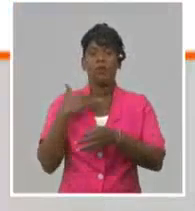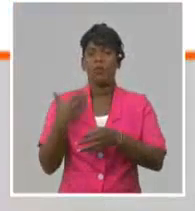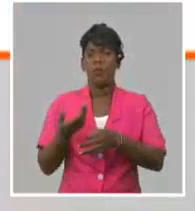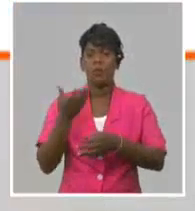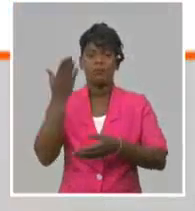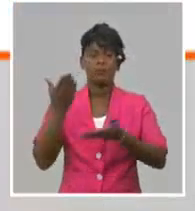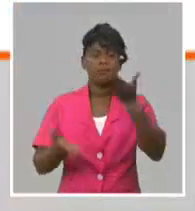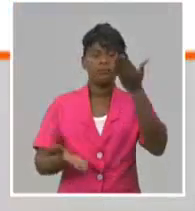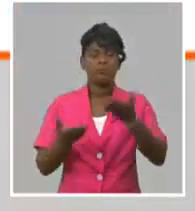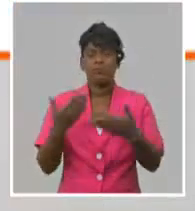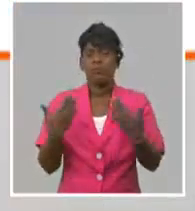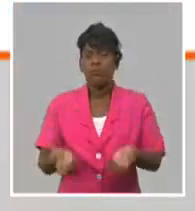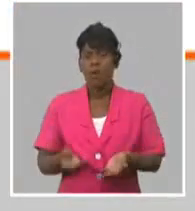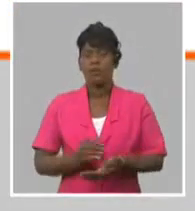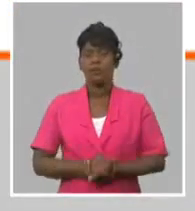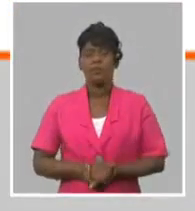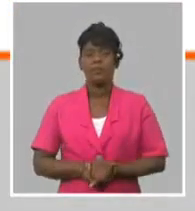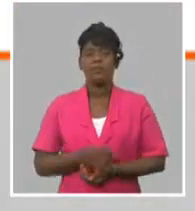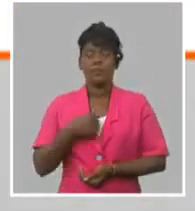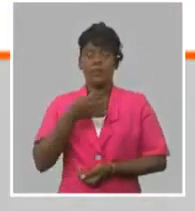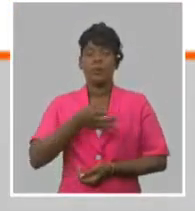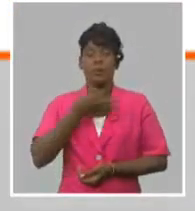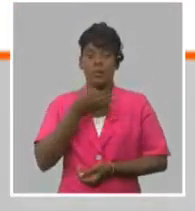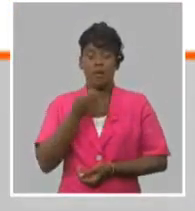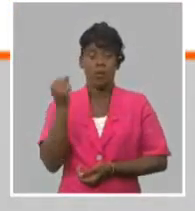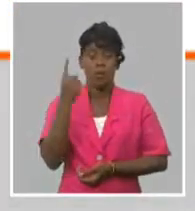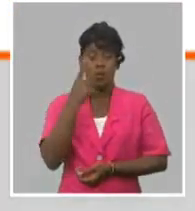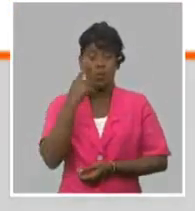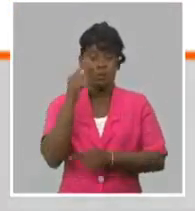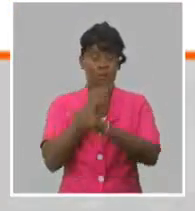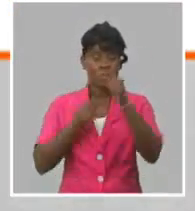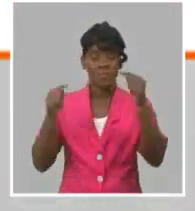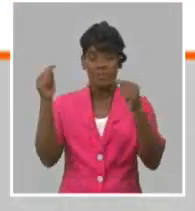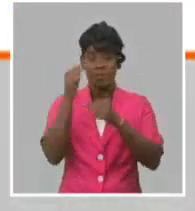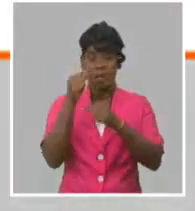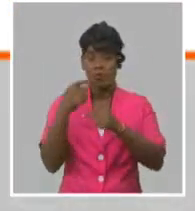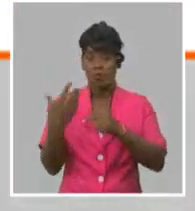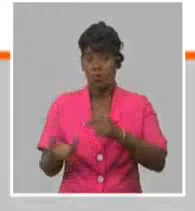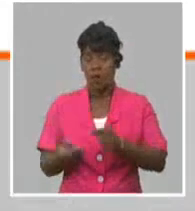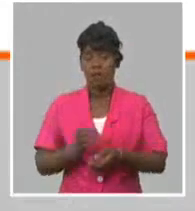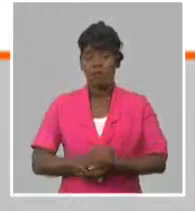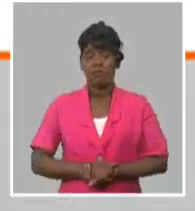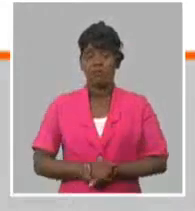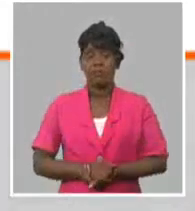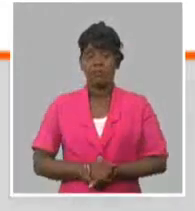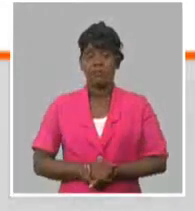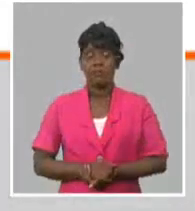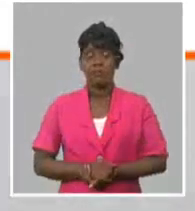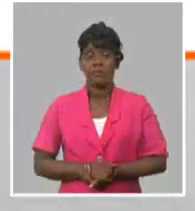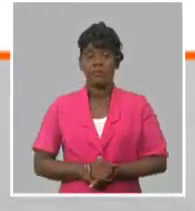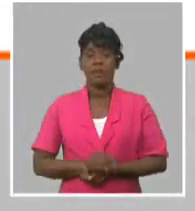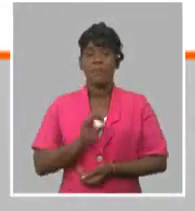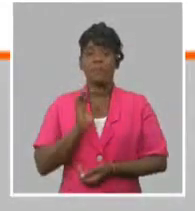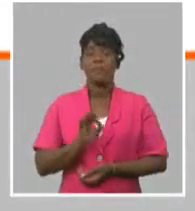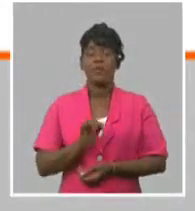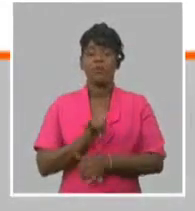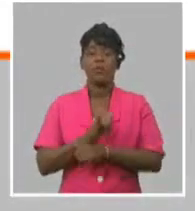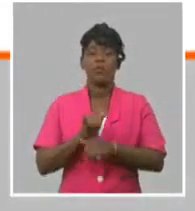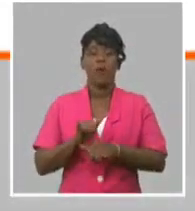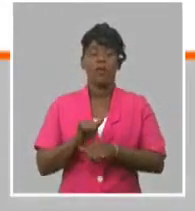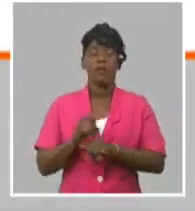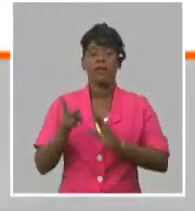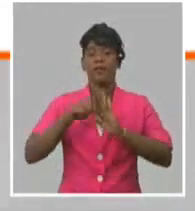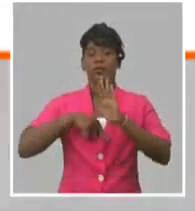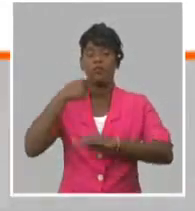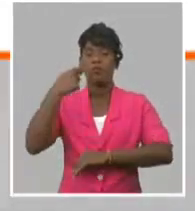macroeconómicos que hay, a mí me parece que hay uno que lo ilustra muy bien, que es el tema de los elevados déficits fiscales